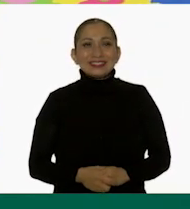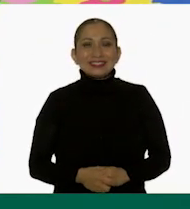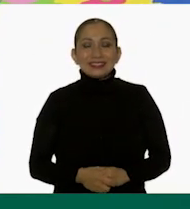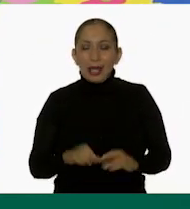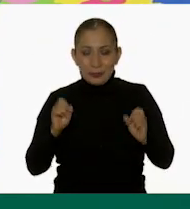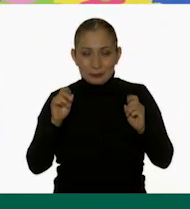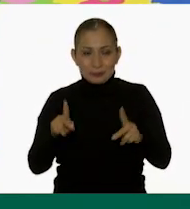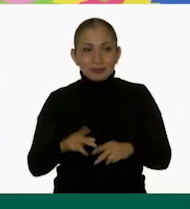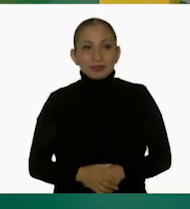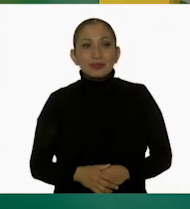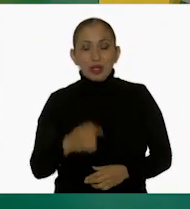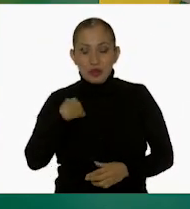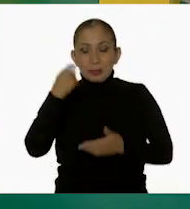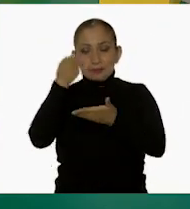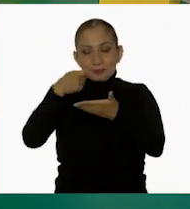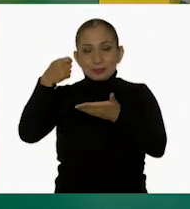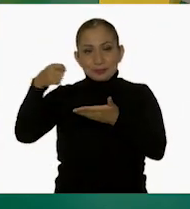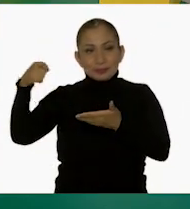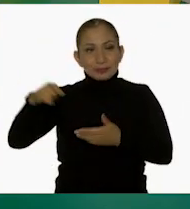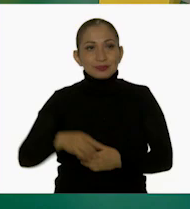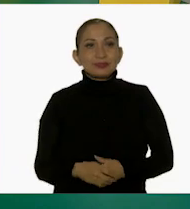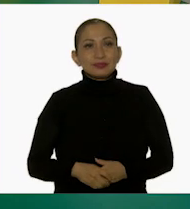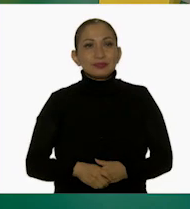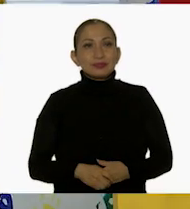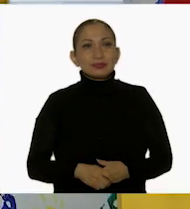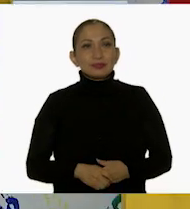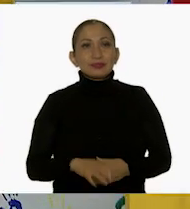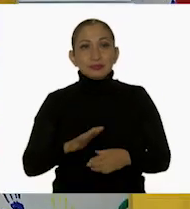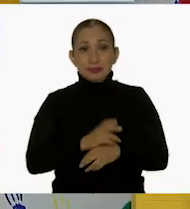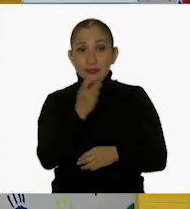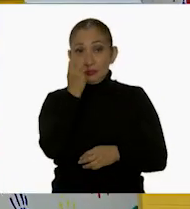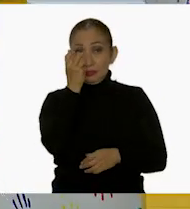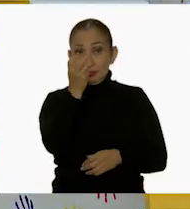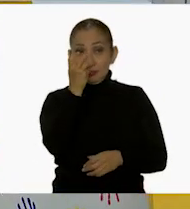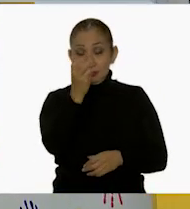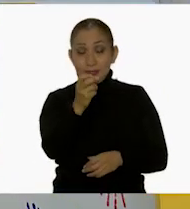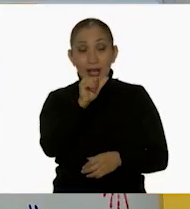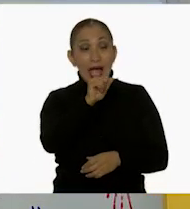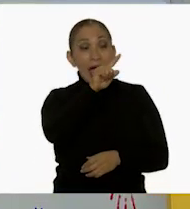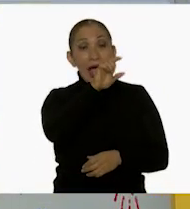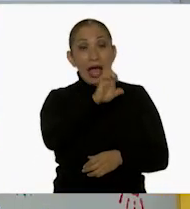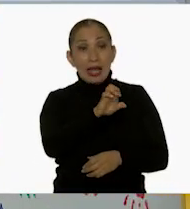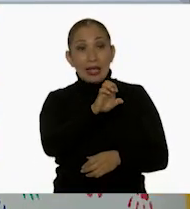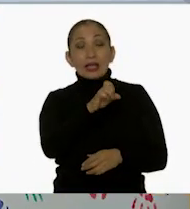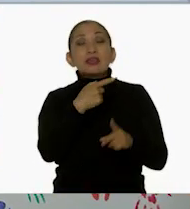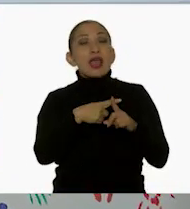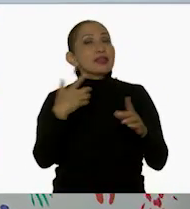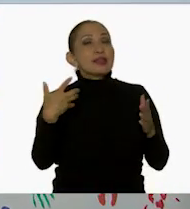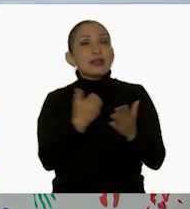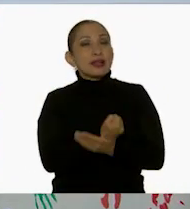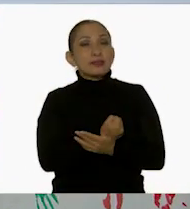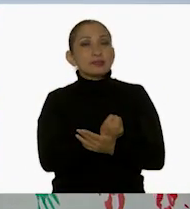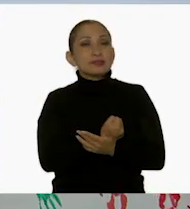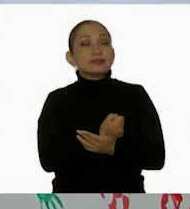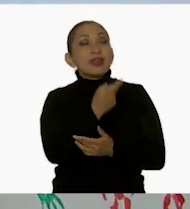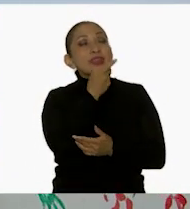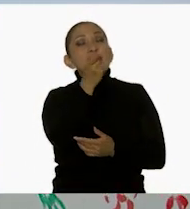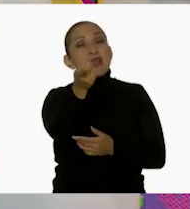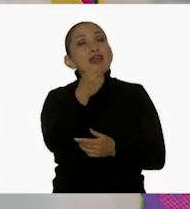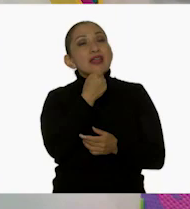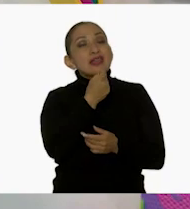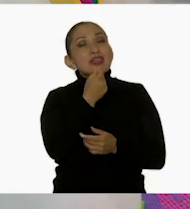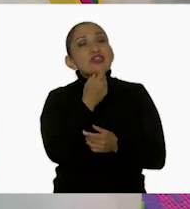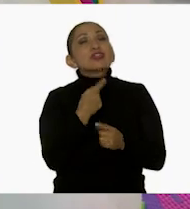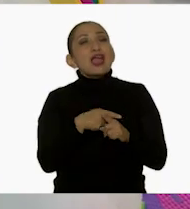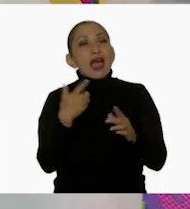Ok. Voy a anotar. Por lo tanto, Ale, ¿quién ganó? Dile a las niñas y a los